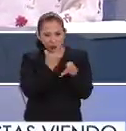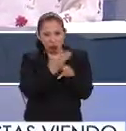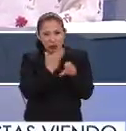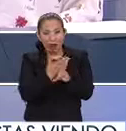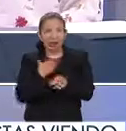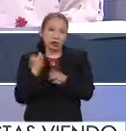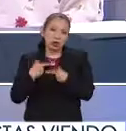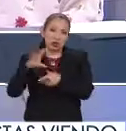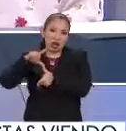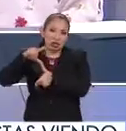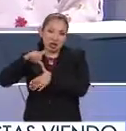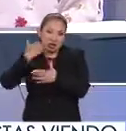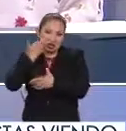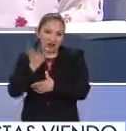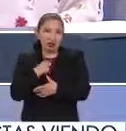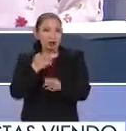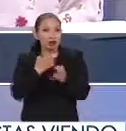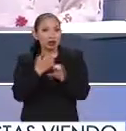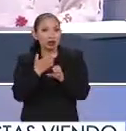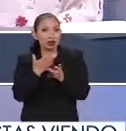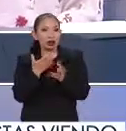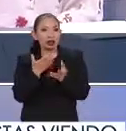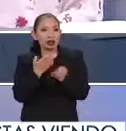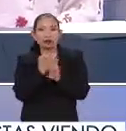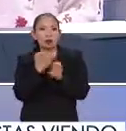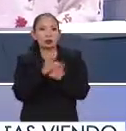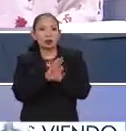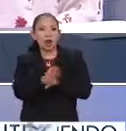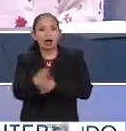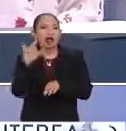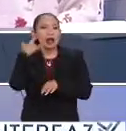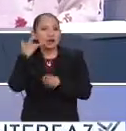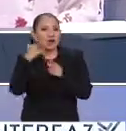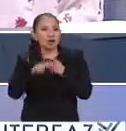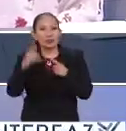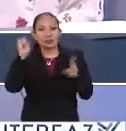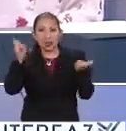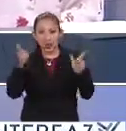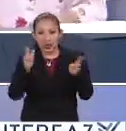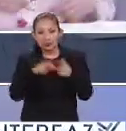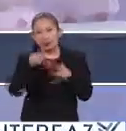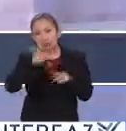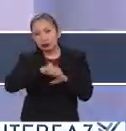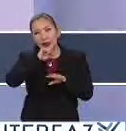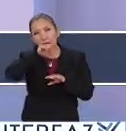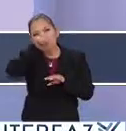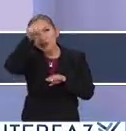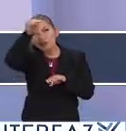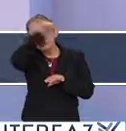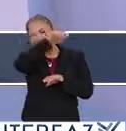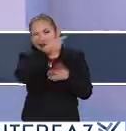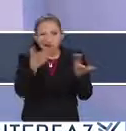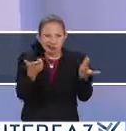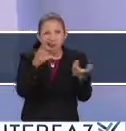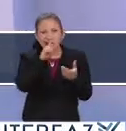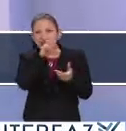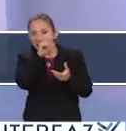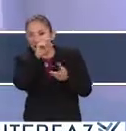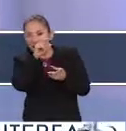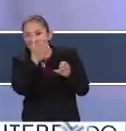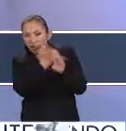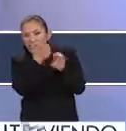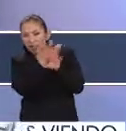latinoamericanas. ¿En qué estados? Básicamente en California y en Texas, pero tenemos presencia en más de 20